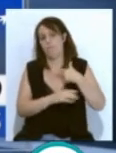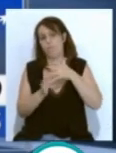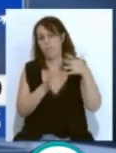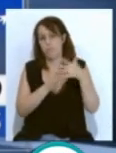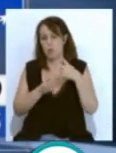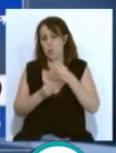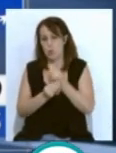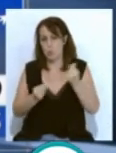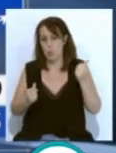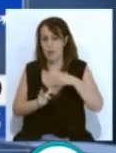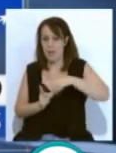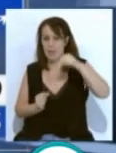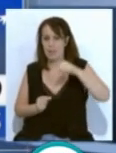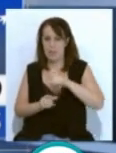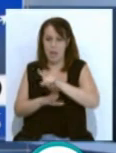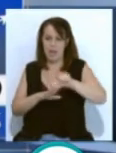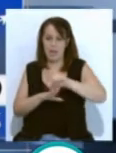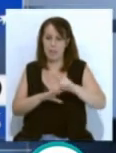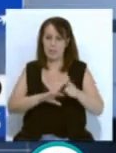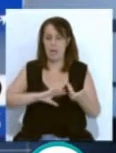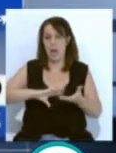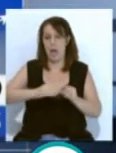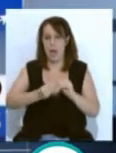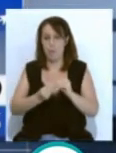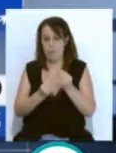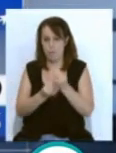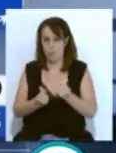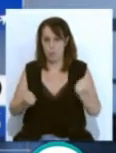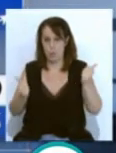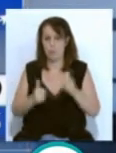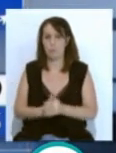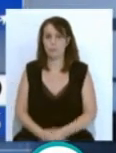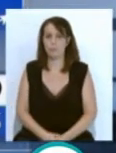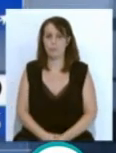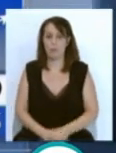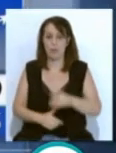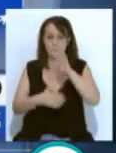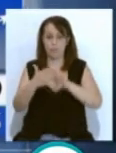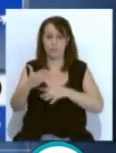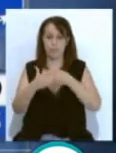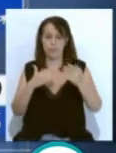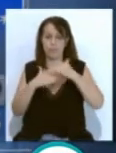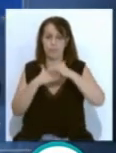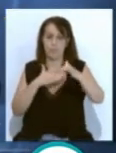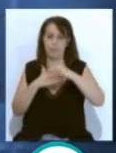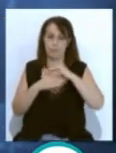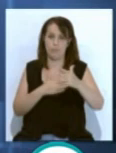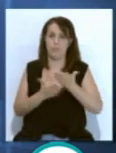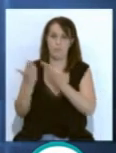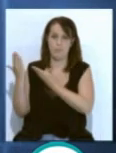levanten el estrecho, disminuyendo a variable flojo al final. Y a continuación, la tabla de oleaje y de mareas.